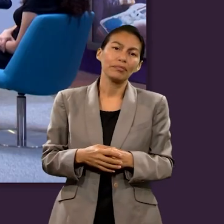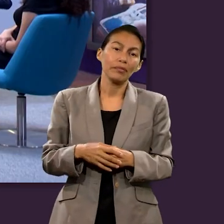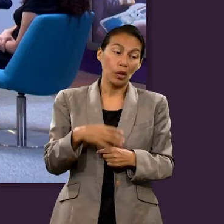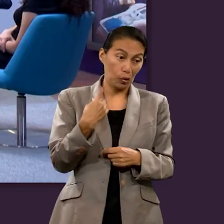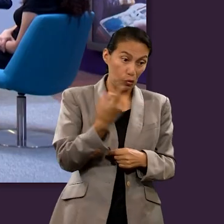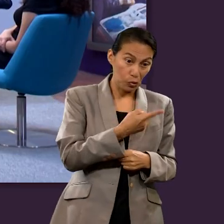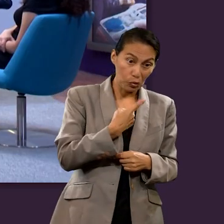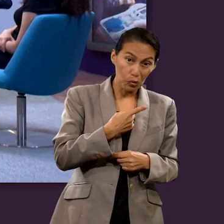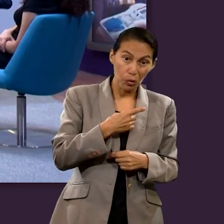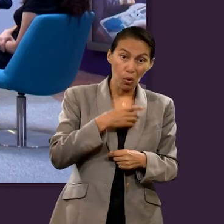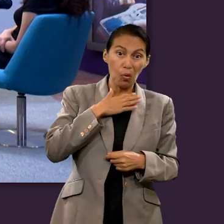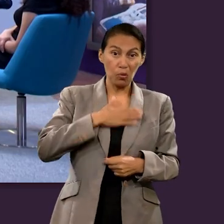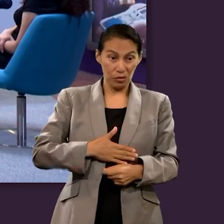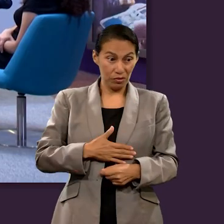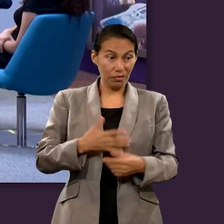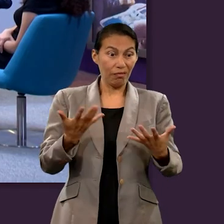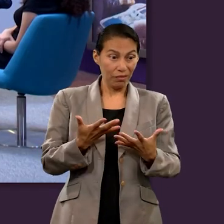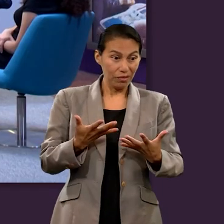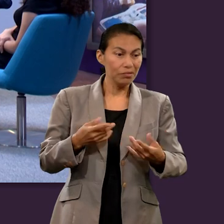no podemos